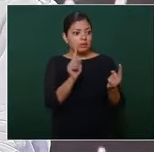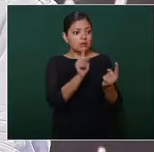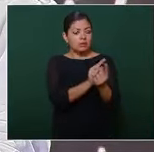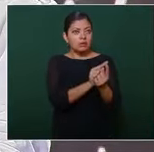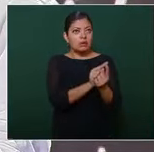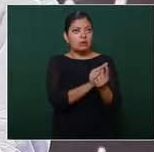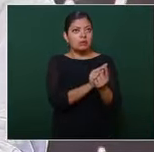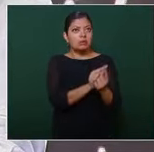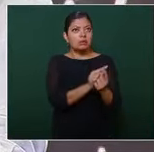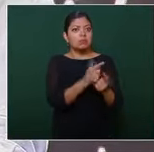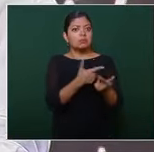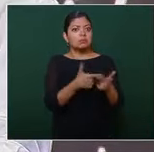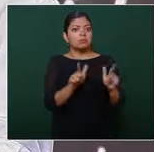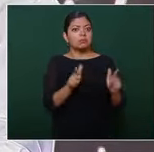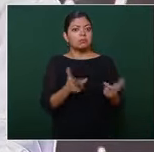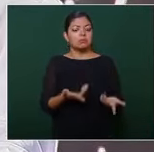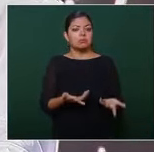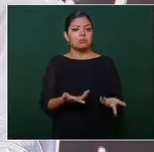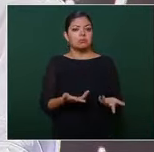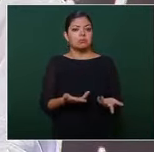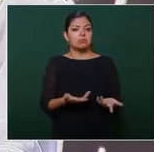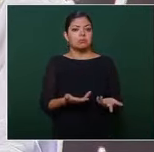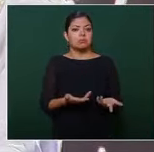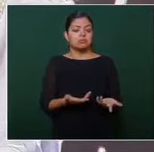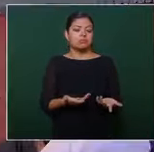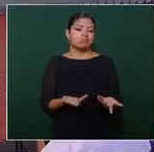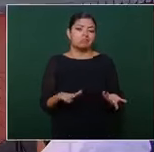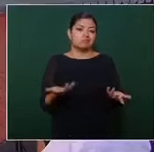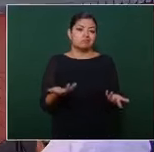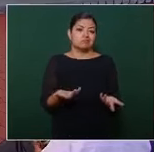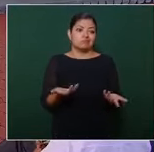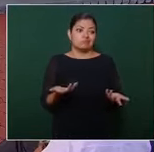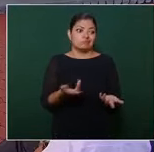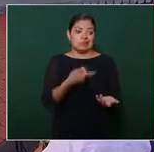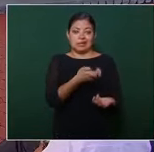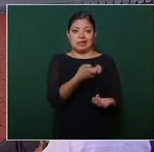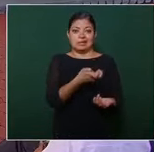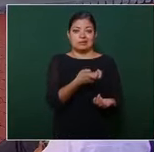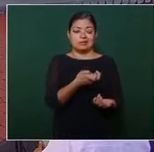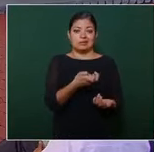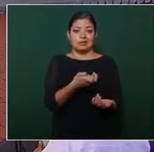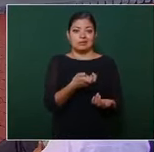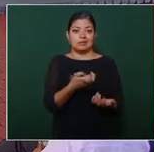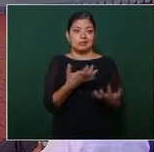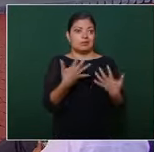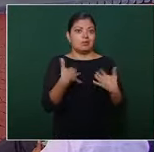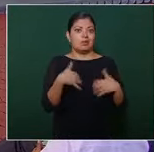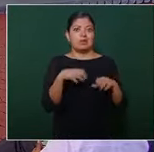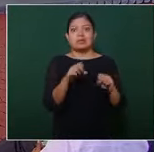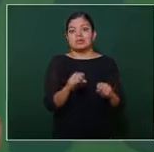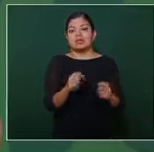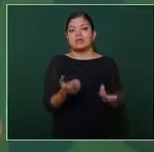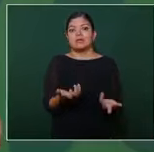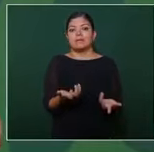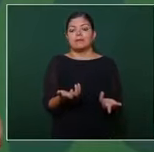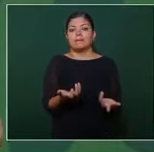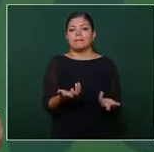pero esto pues no se entiende porque